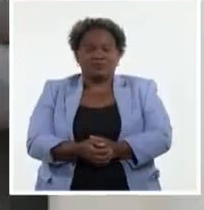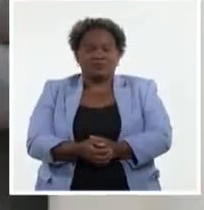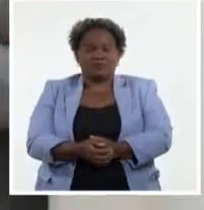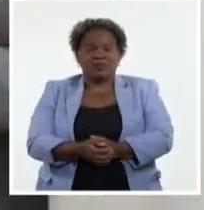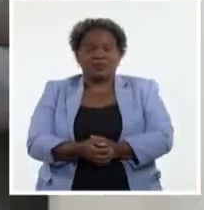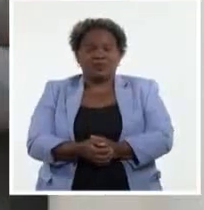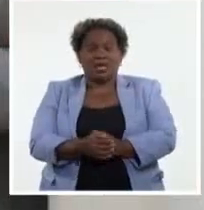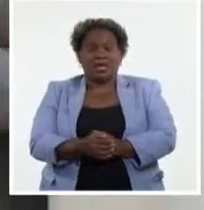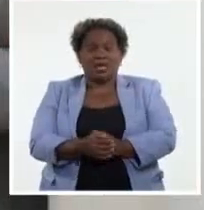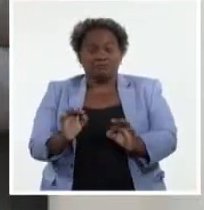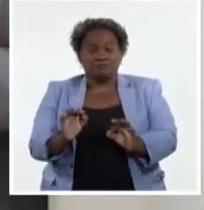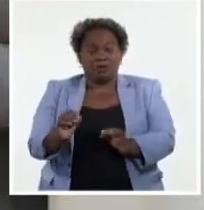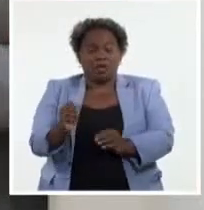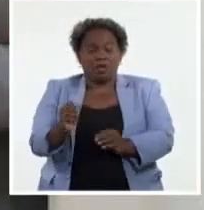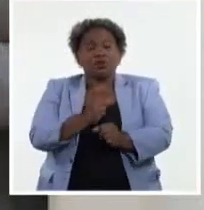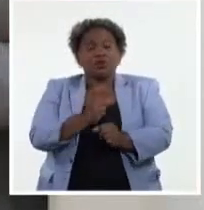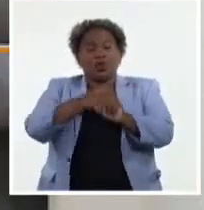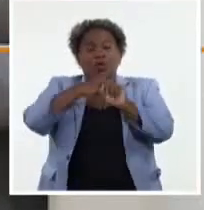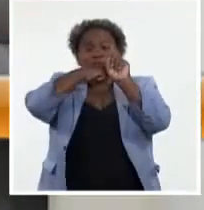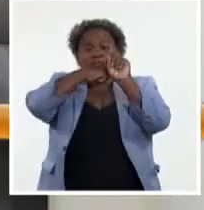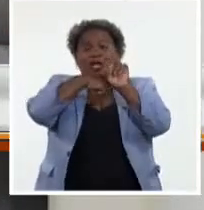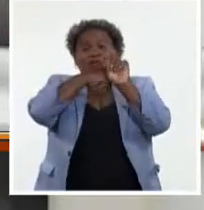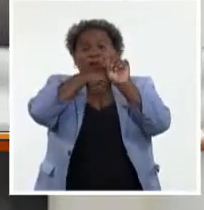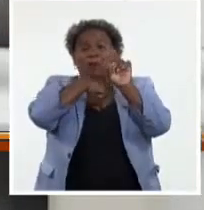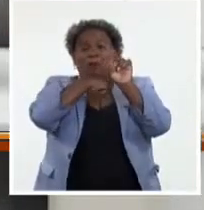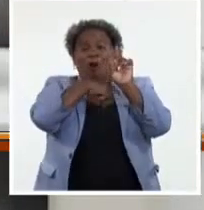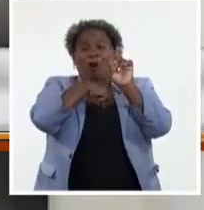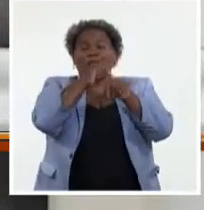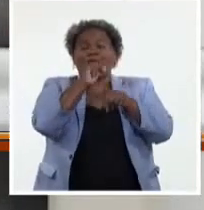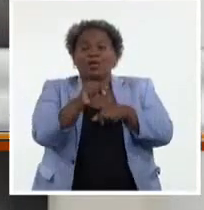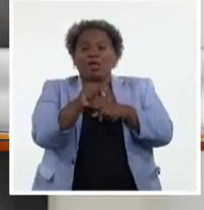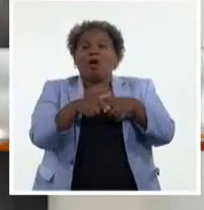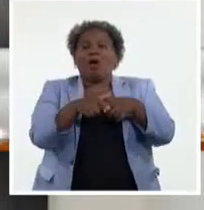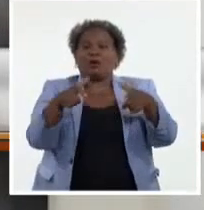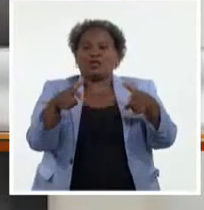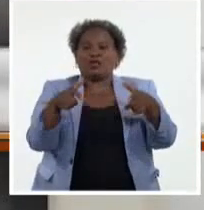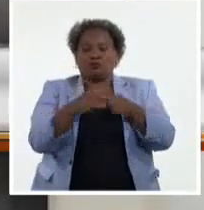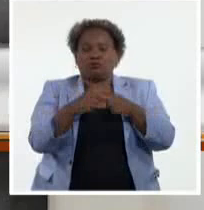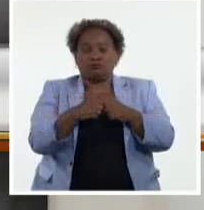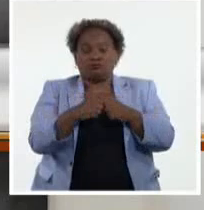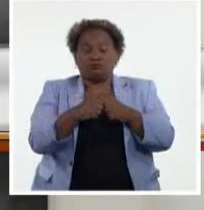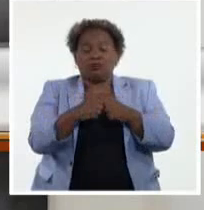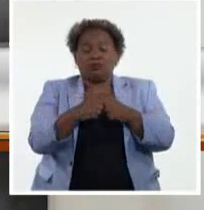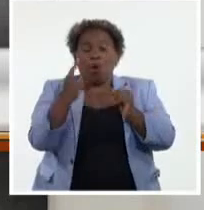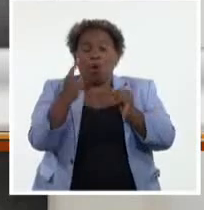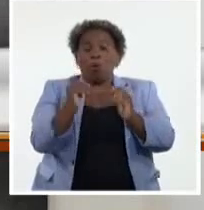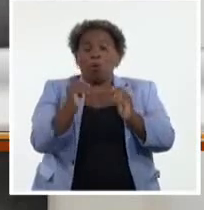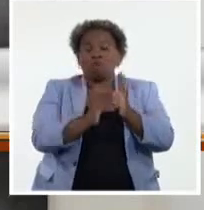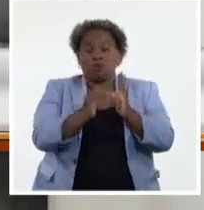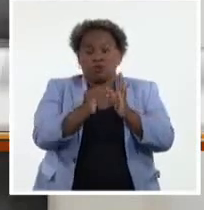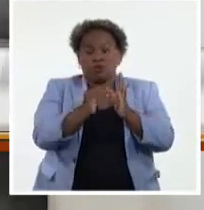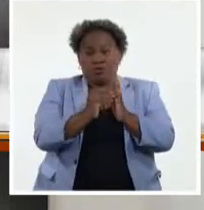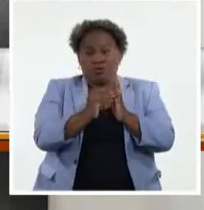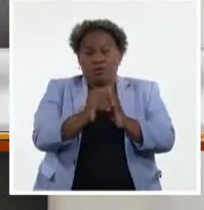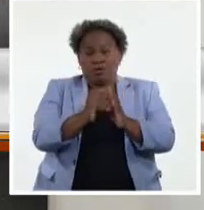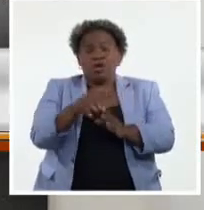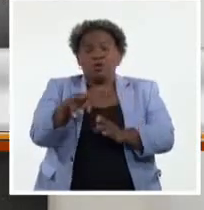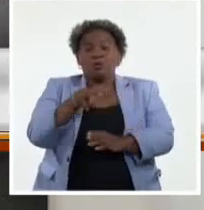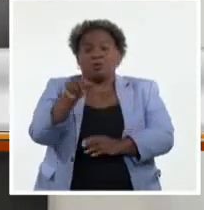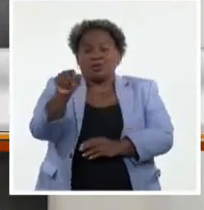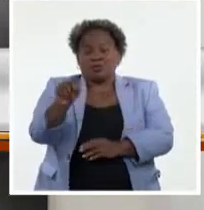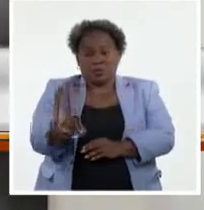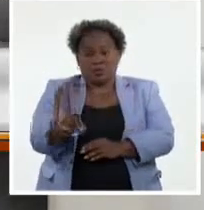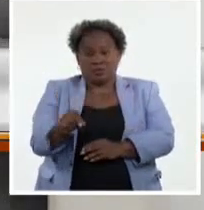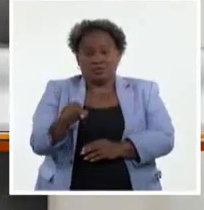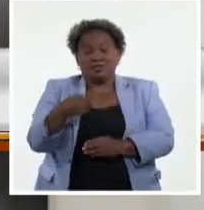Particularmente el uso de datos móviles creció en el año 2022 con más de un millón de nuevos usuarios a los que se les habilitó